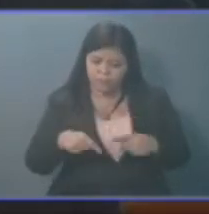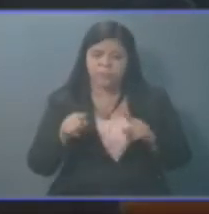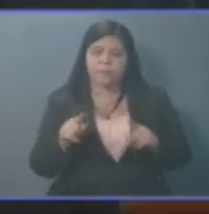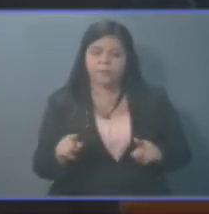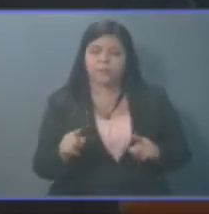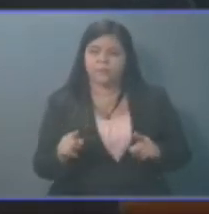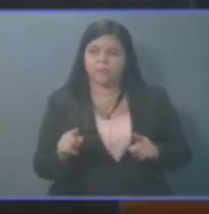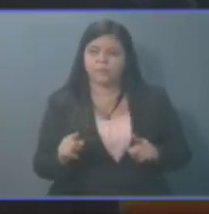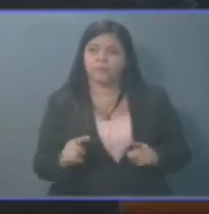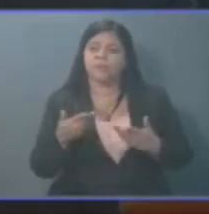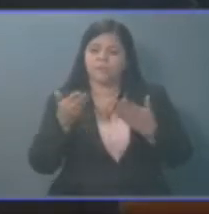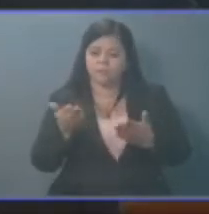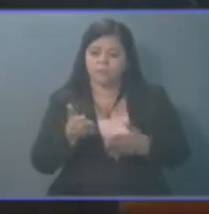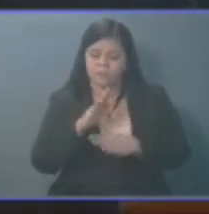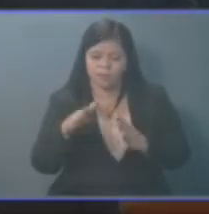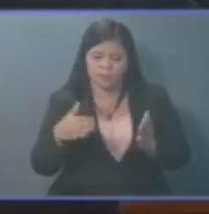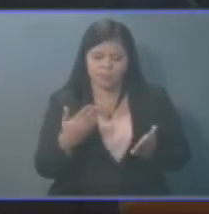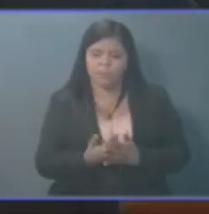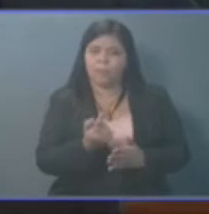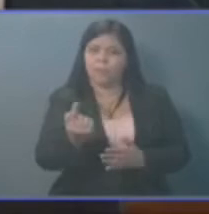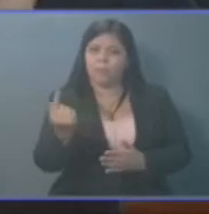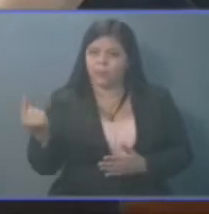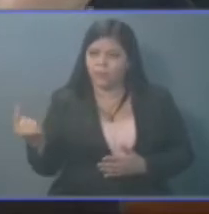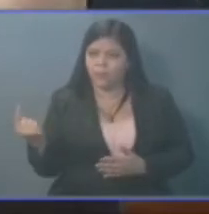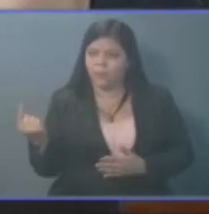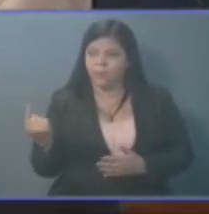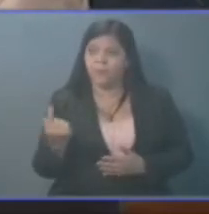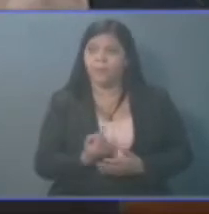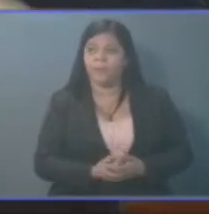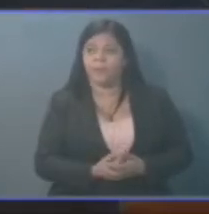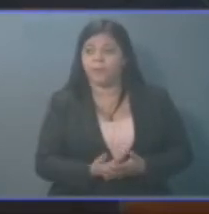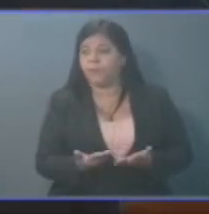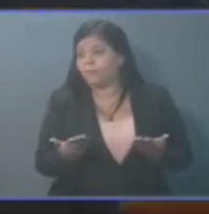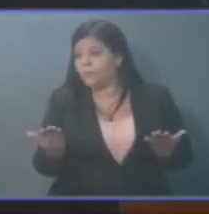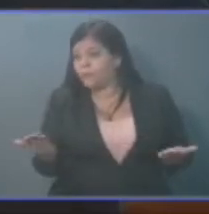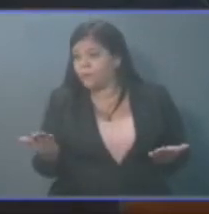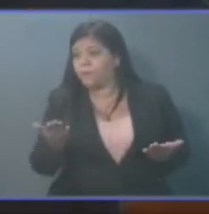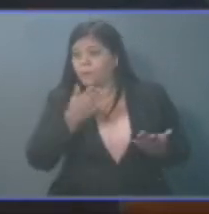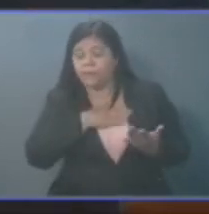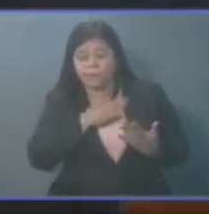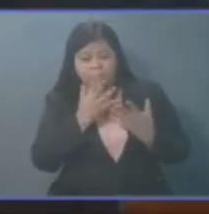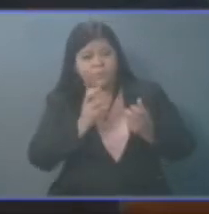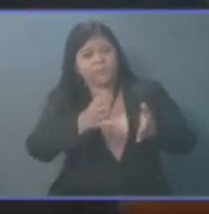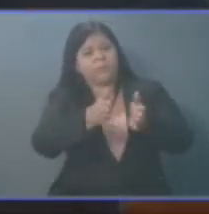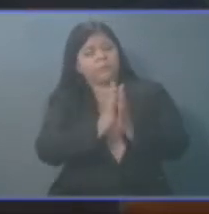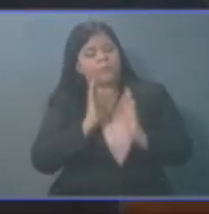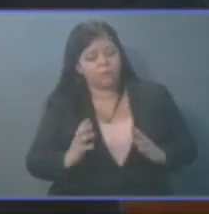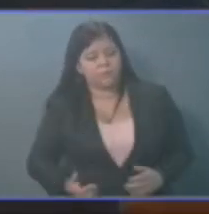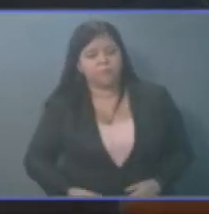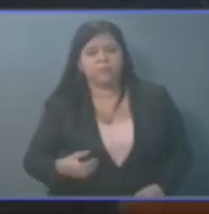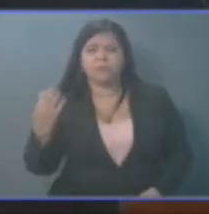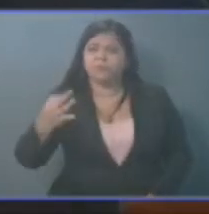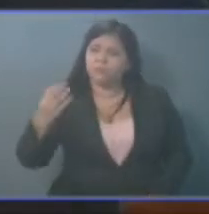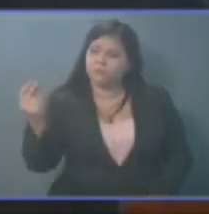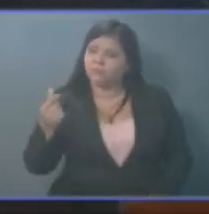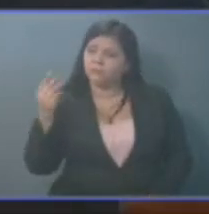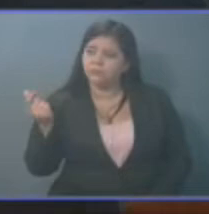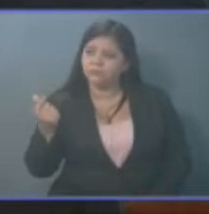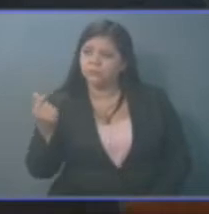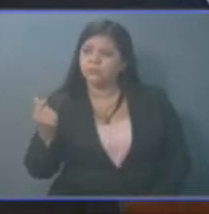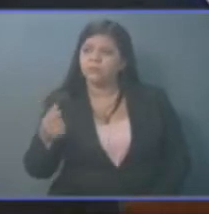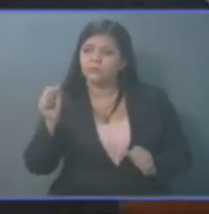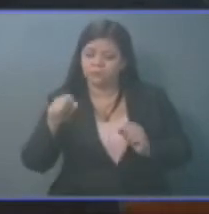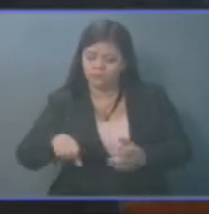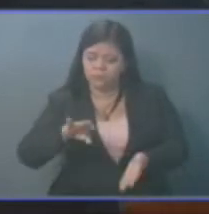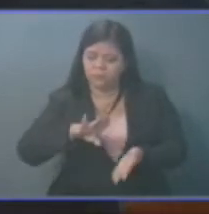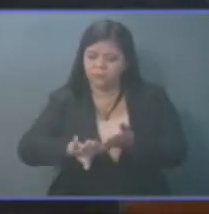para ayudarle a todos los veteranos. Así que, yo le haría un gobierno para que lo más pronto posible pueda